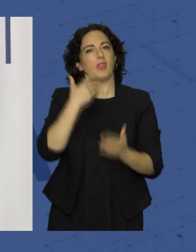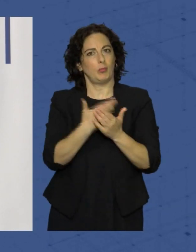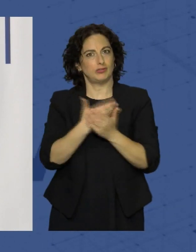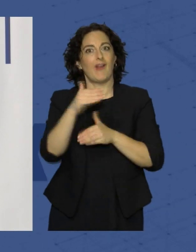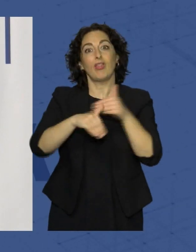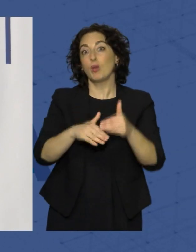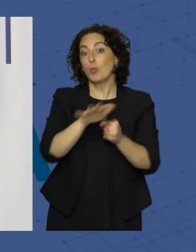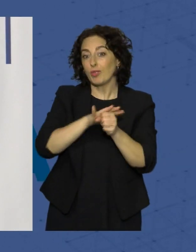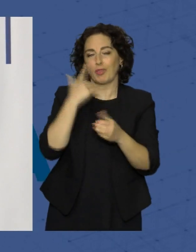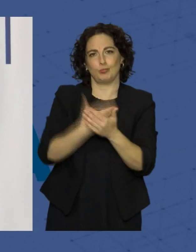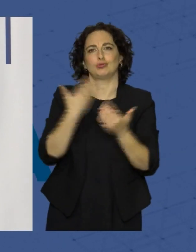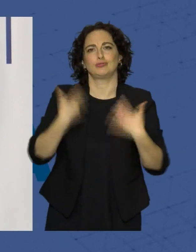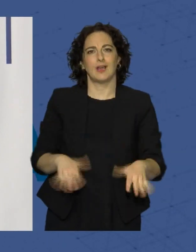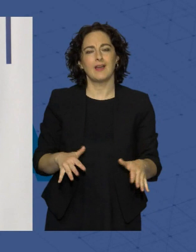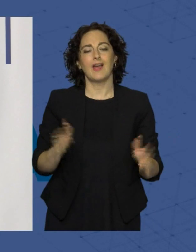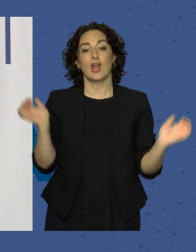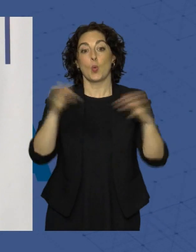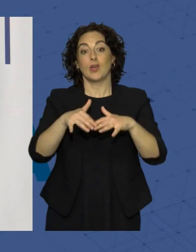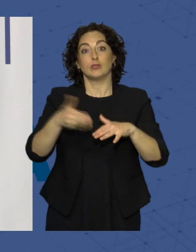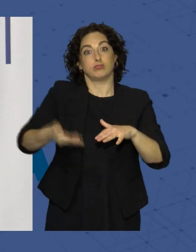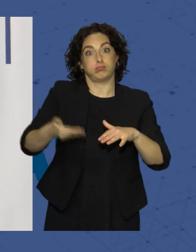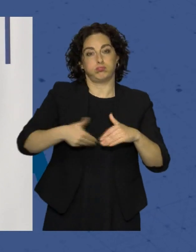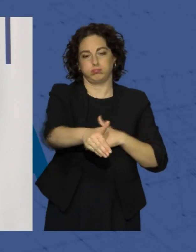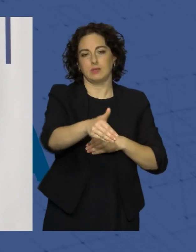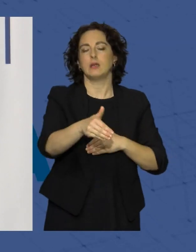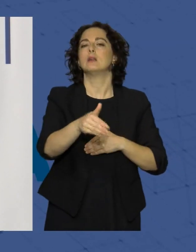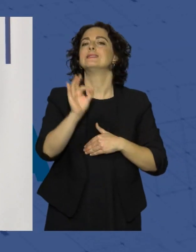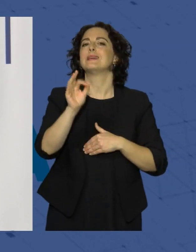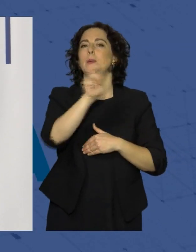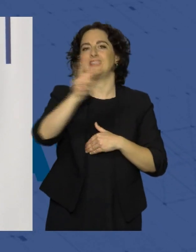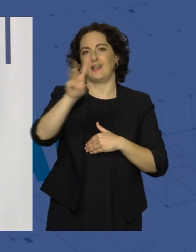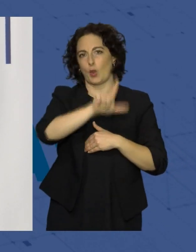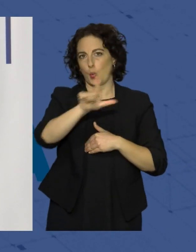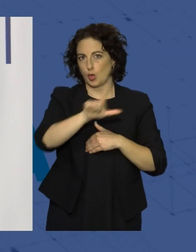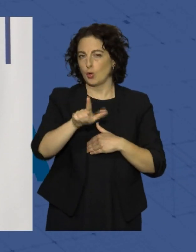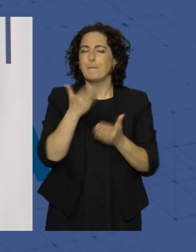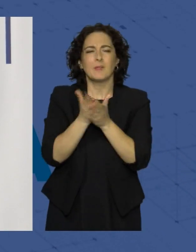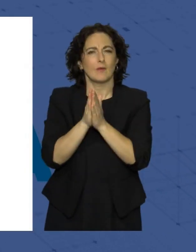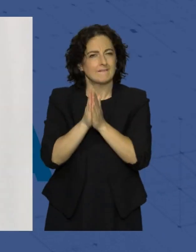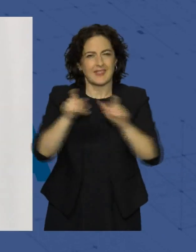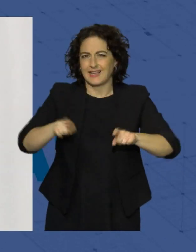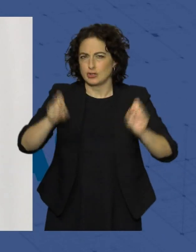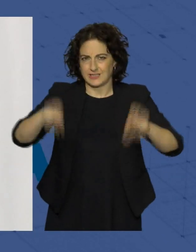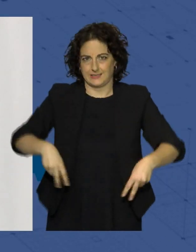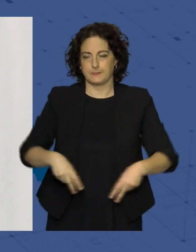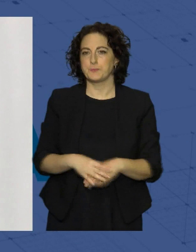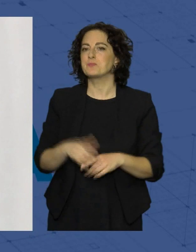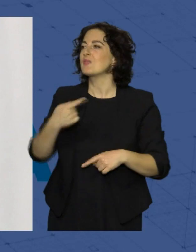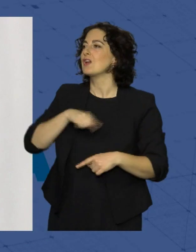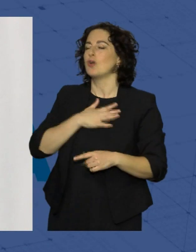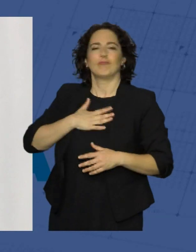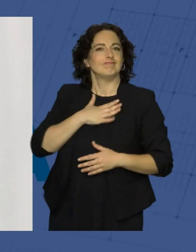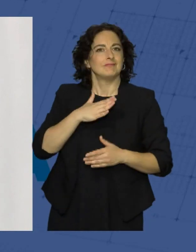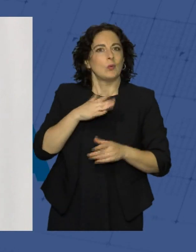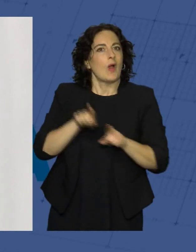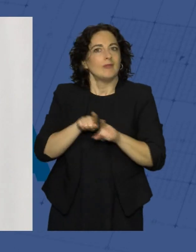municipales. Y ahora tenemos un encuentro crucial el próximo 23 de julio. Os pido que no descanséis. Estamos motivados